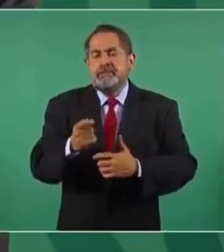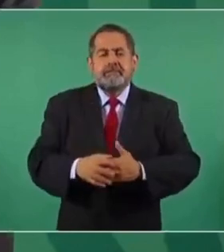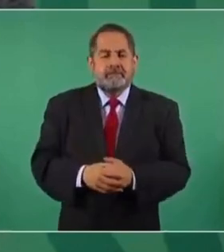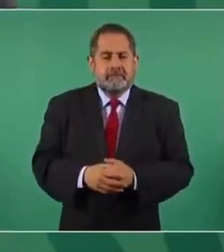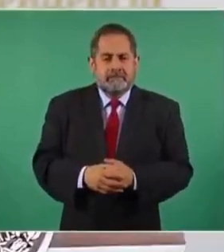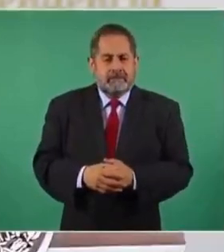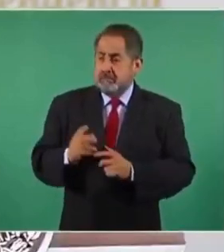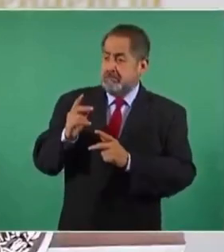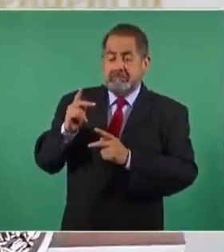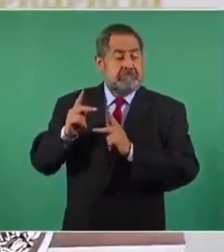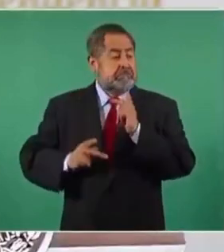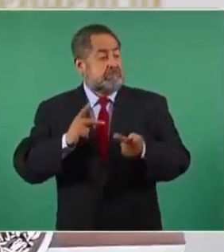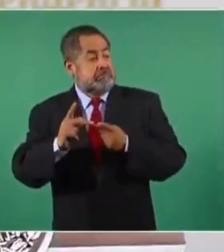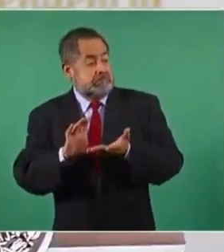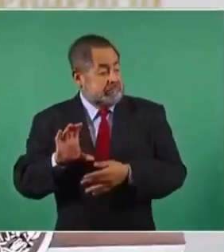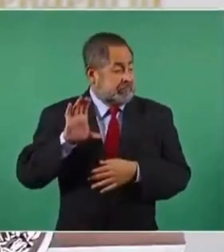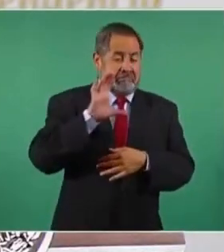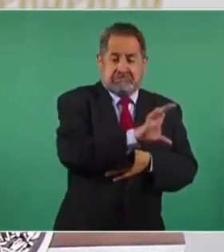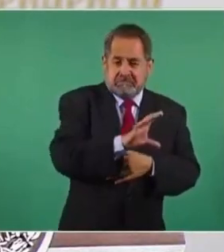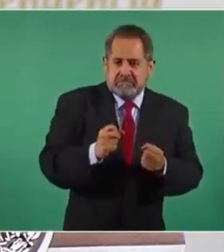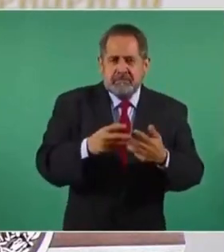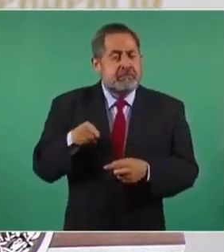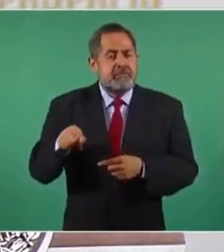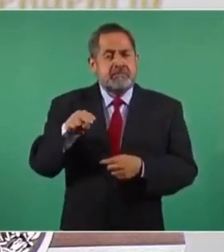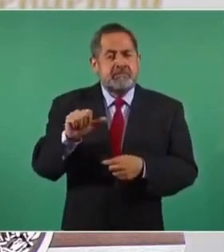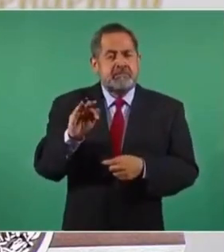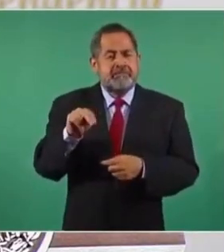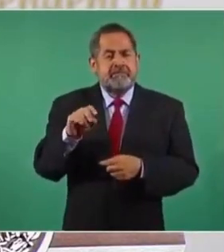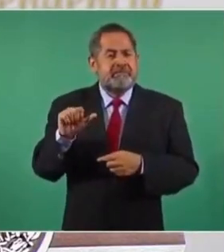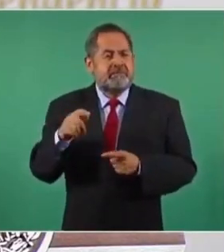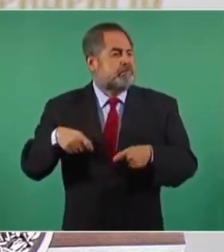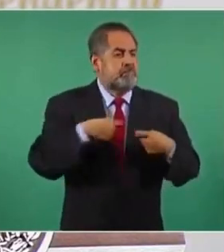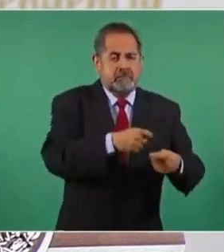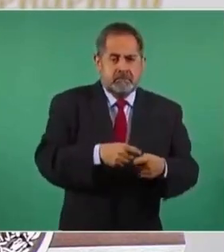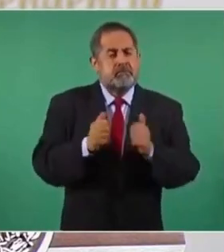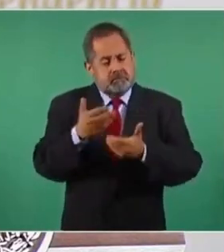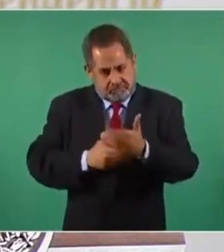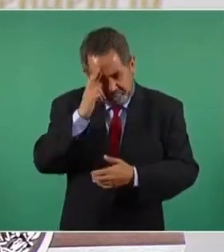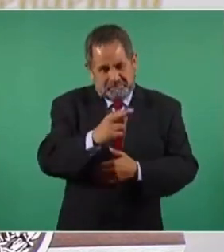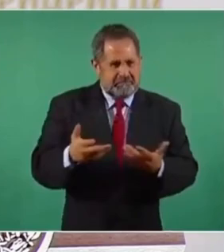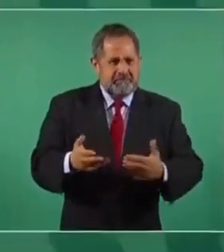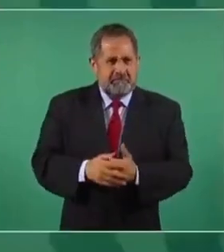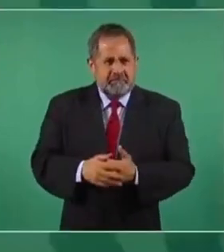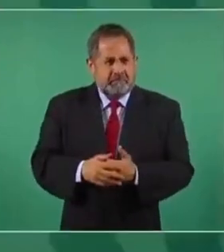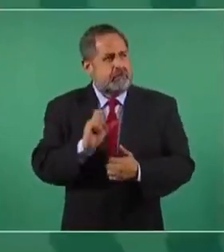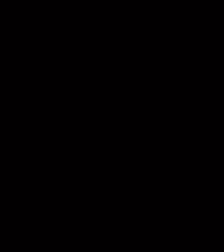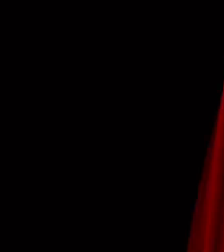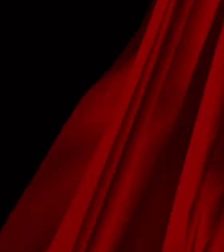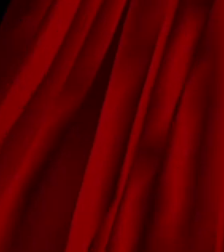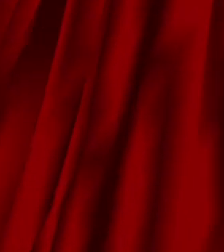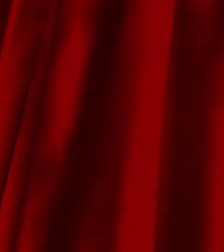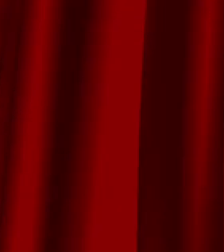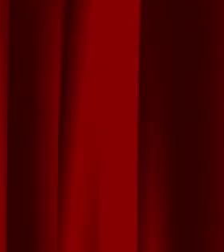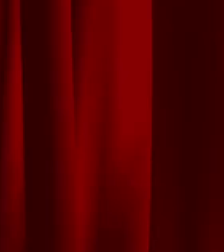le dieron crédito? Nacional, financiero. Y con todo respeto, ¿cuándo lo va a pagar?